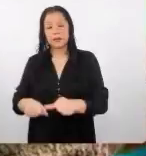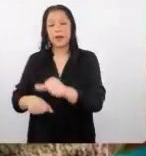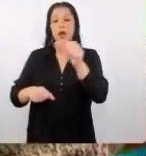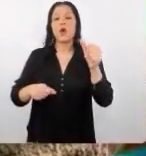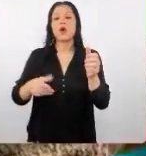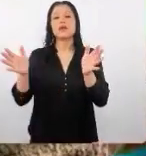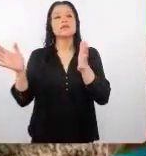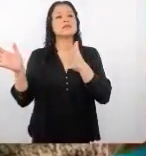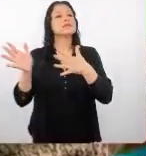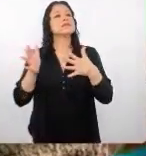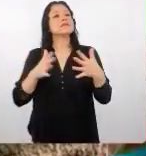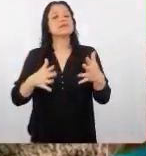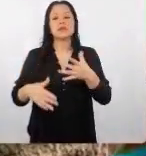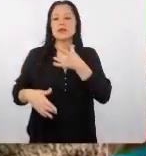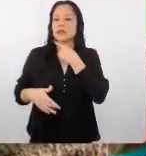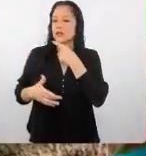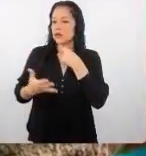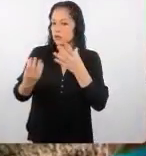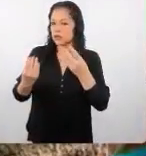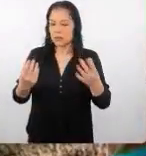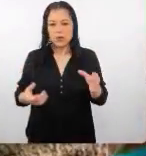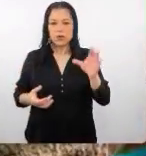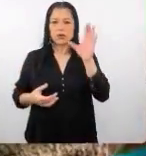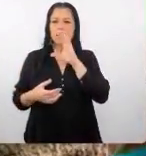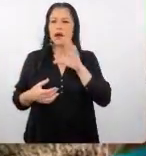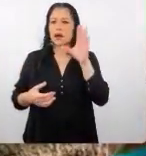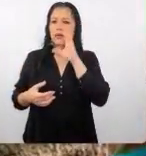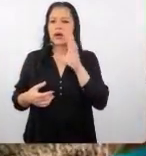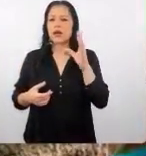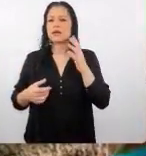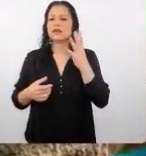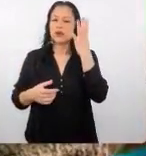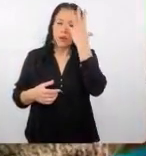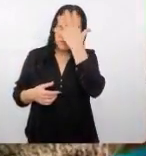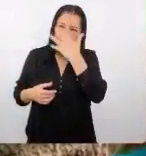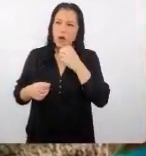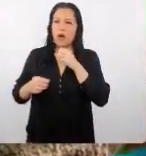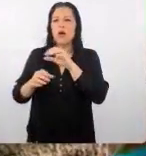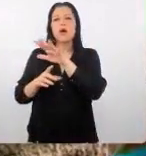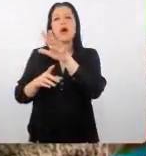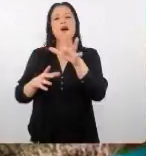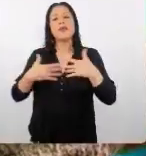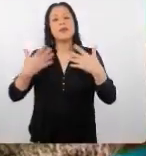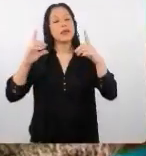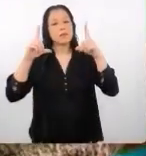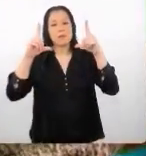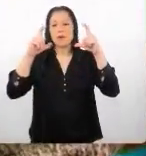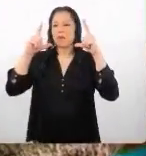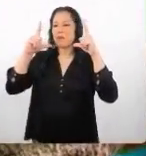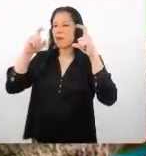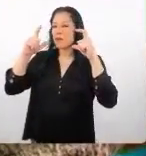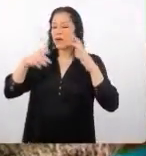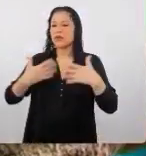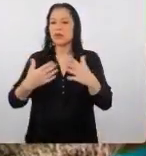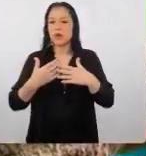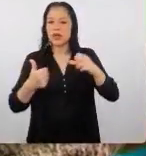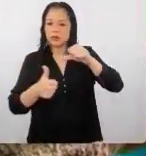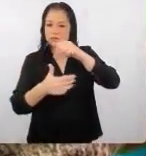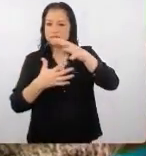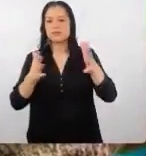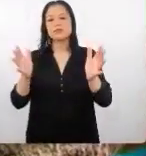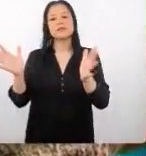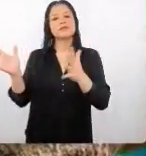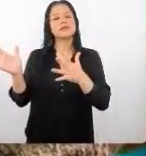al aire libre van a buscar mucho estos hermosos paisajes donde se puedan tomar fotos donde puedan convivir con el aire